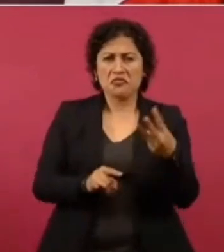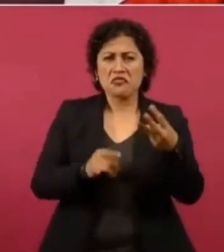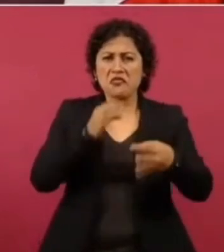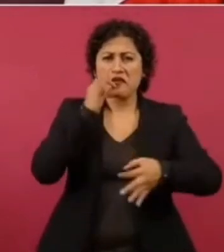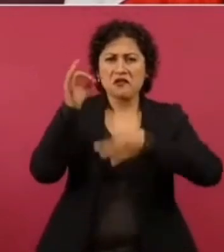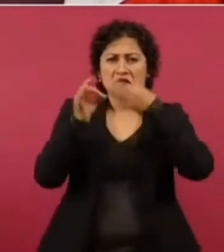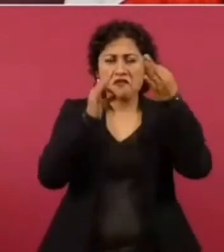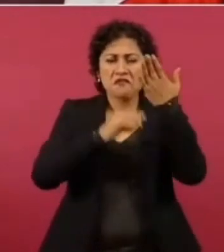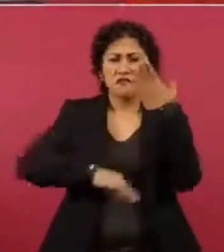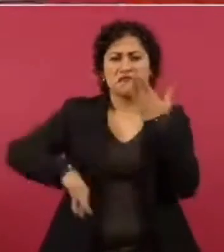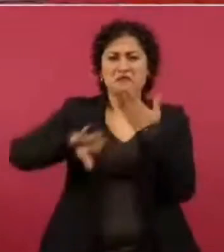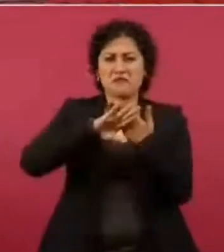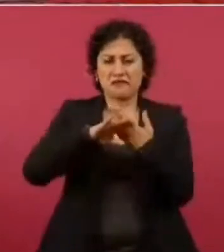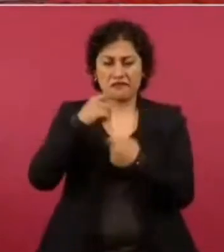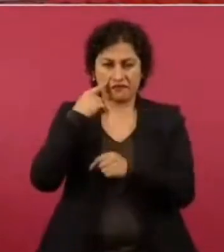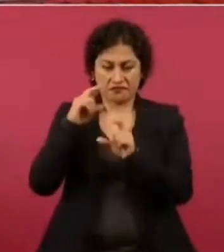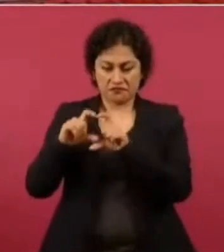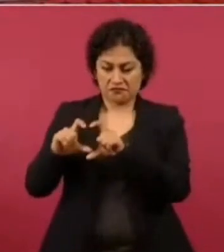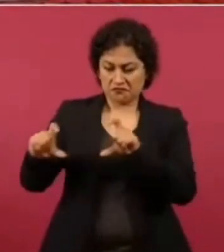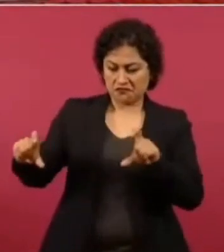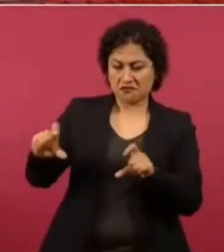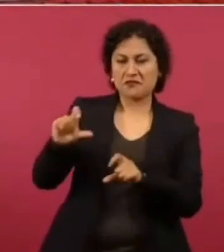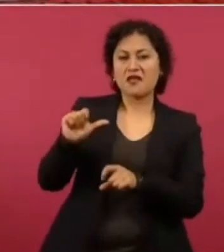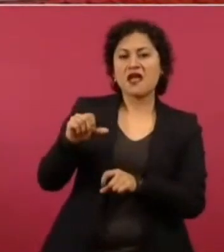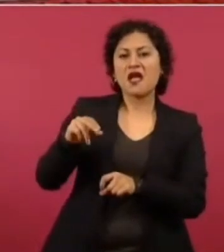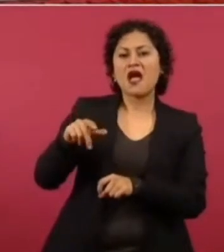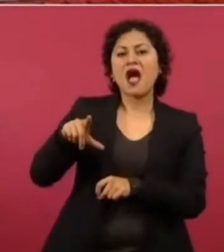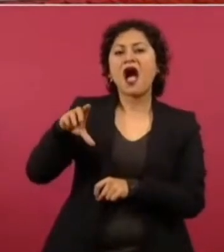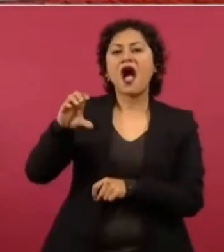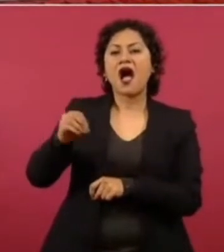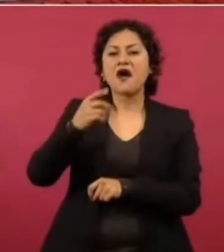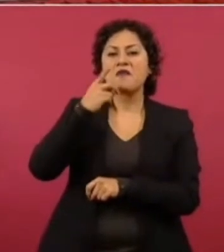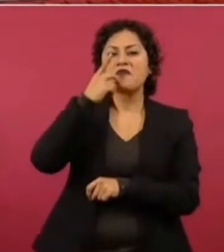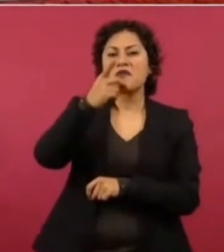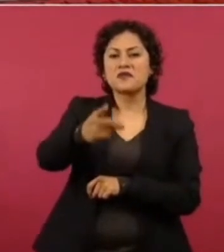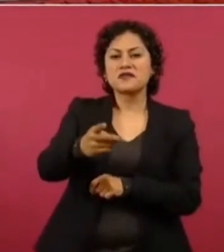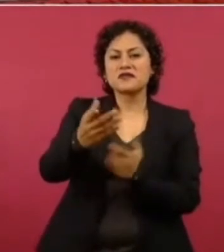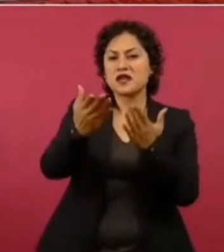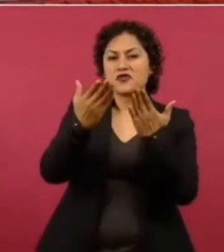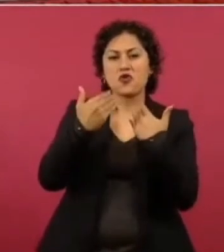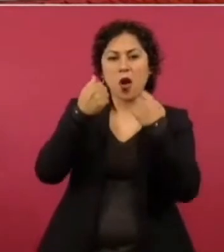admite AMRO en seguridad y no aparecen migrantes.